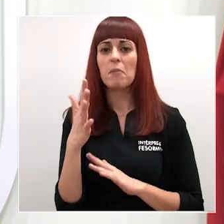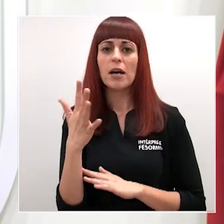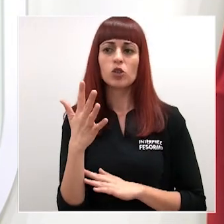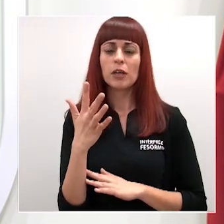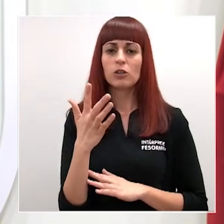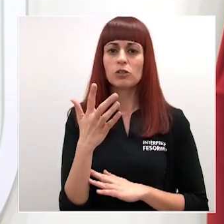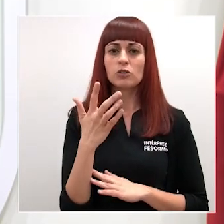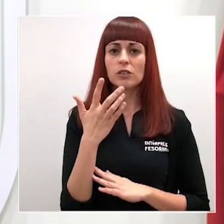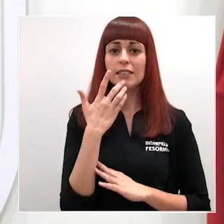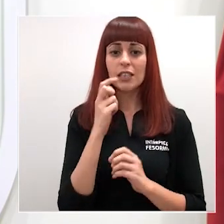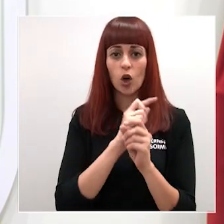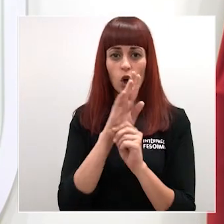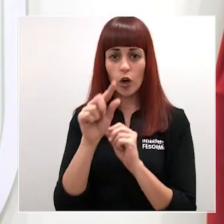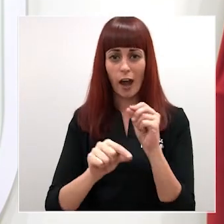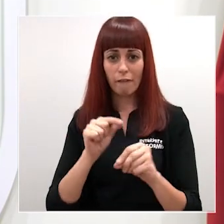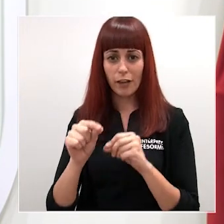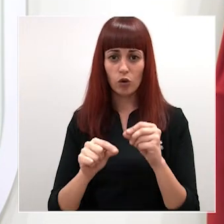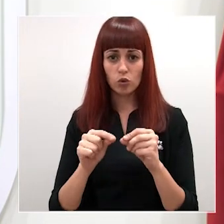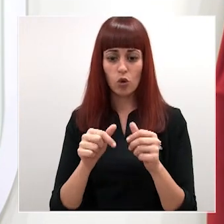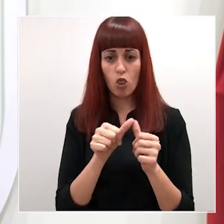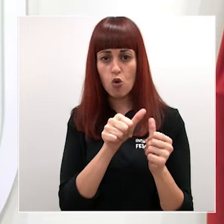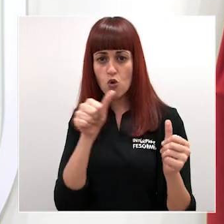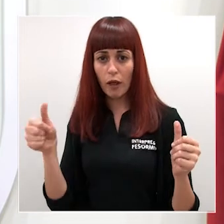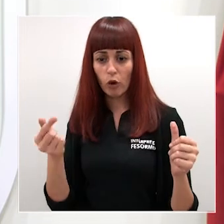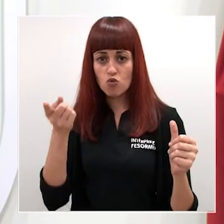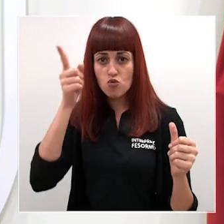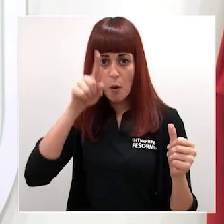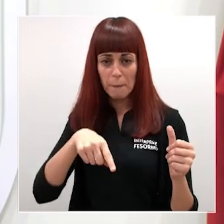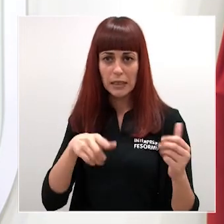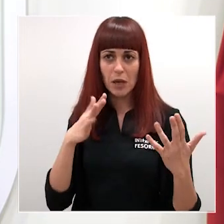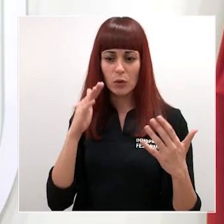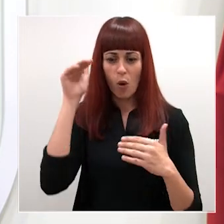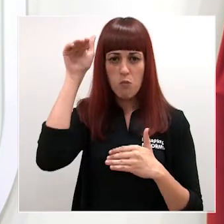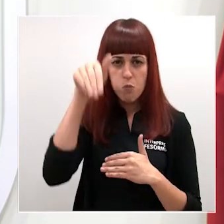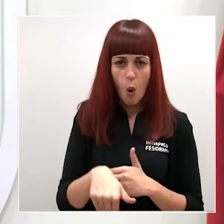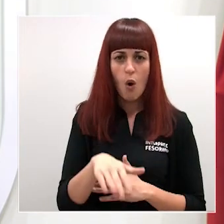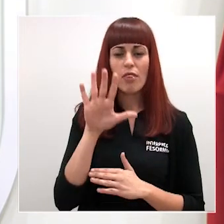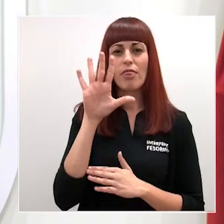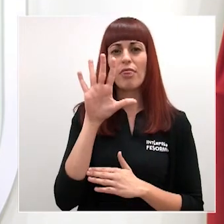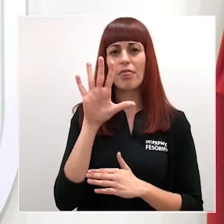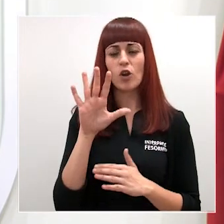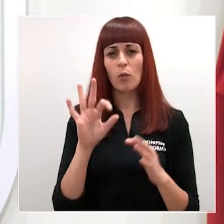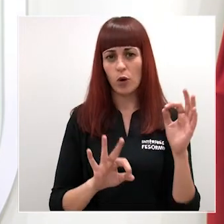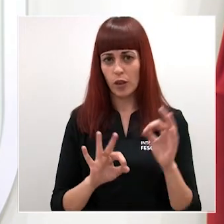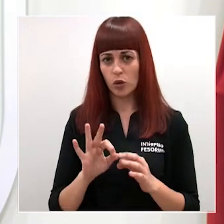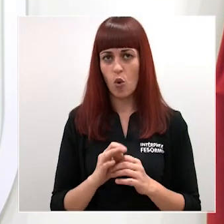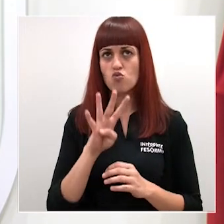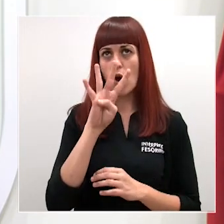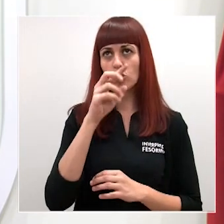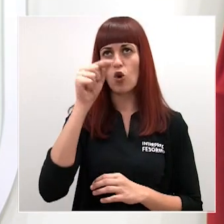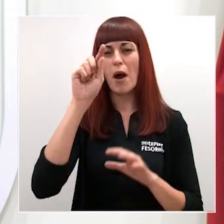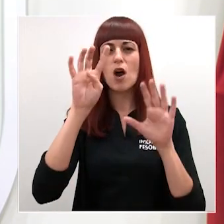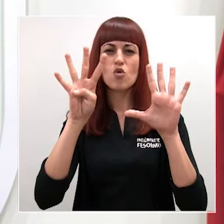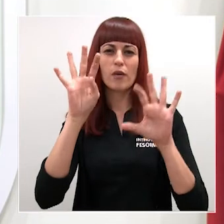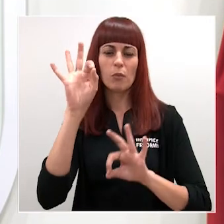el caso de que el coronavirus tuviera una duración de un mes una caída de casi el 5% del PIB en concreto de un 4,9